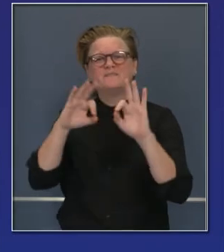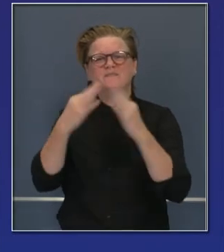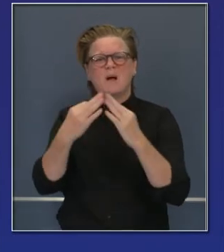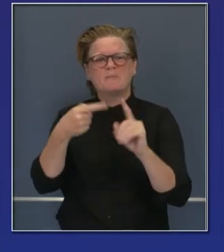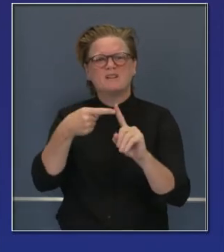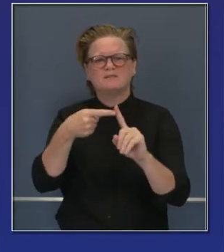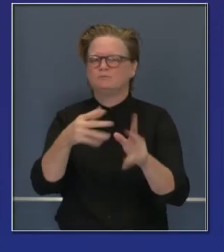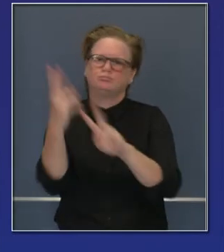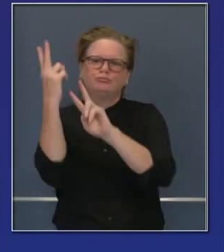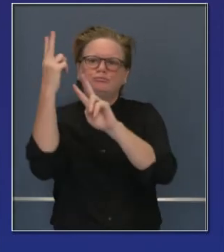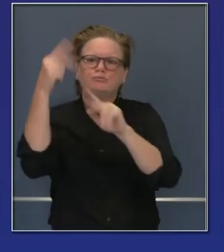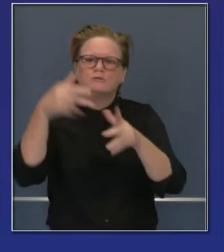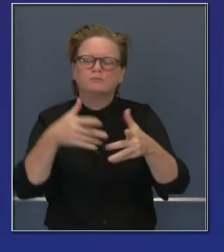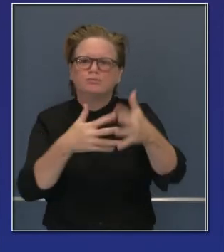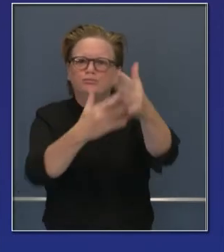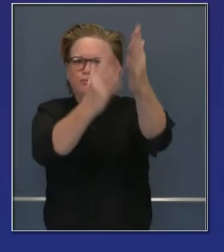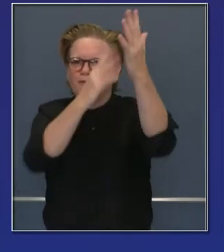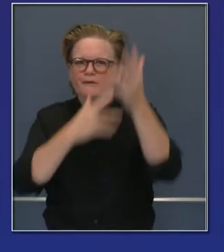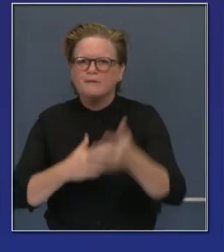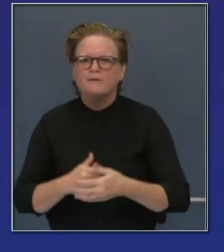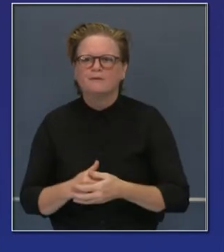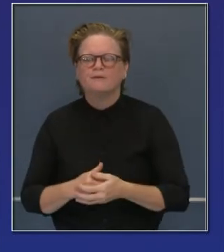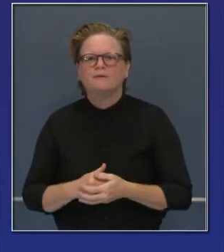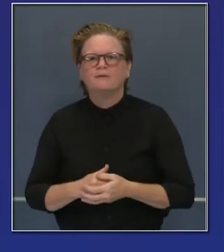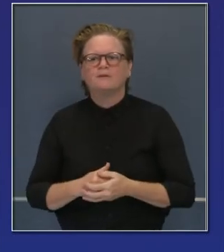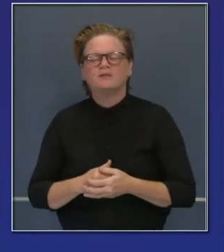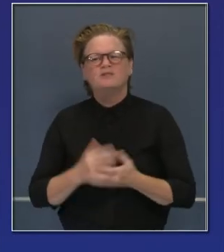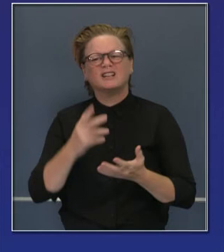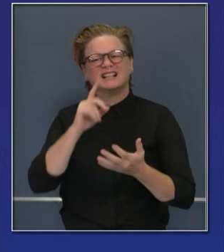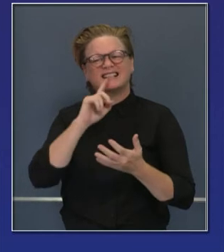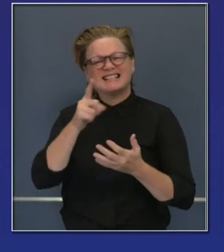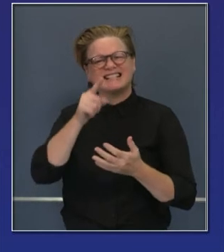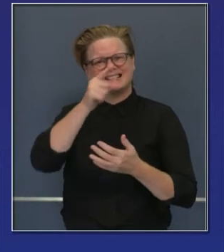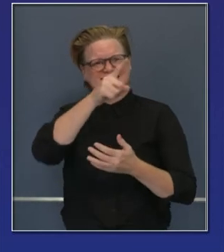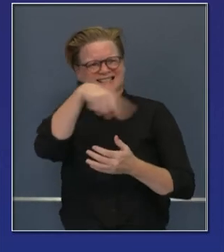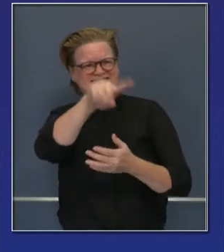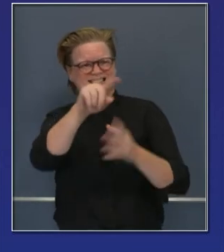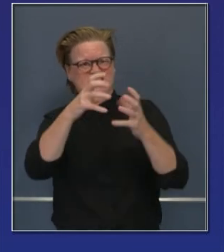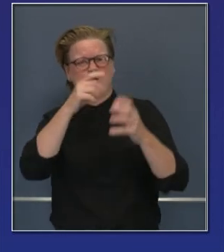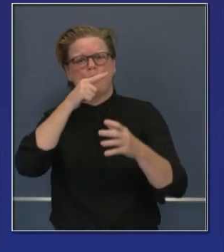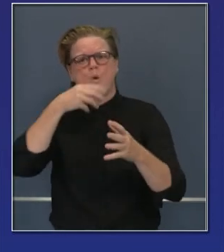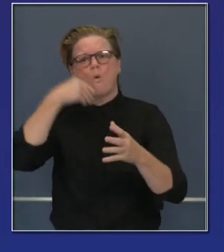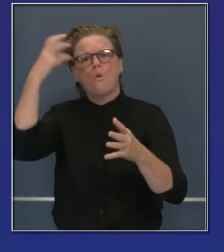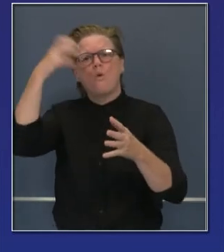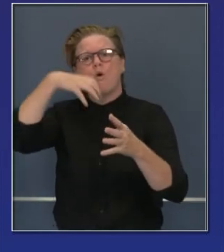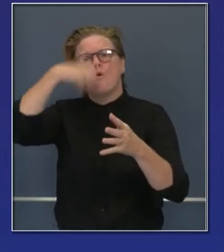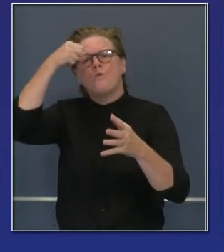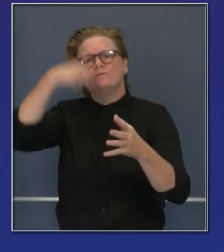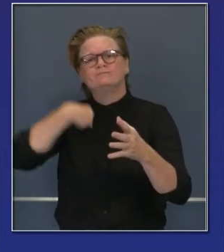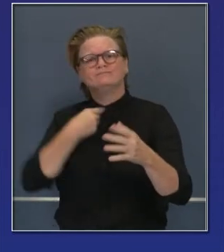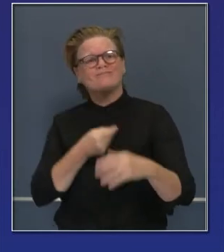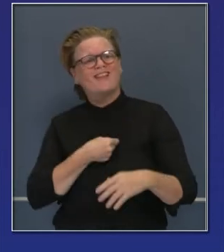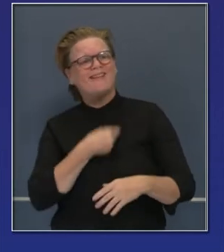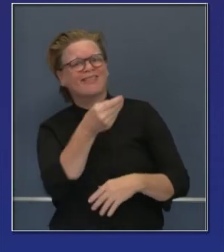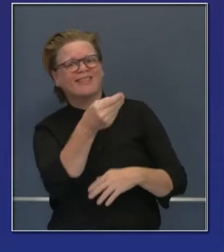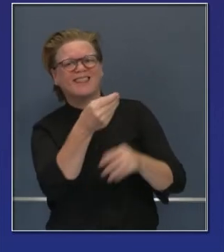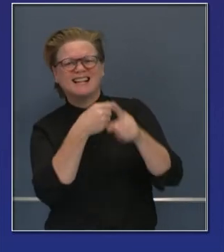más avanzada edad o con condiciones preexistentes. Así que por eso debemos tener muchísimo cuidado.